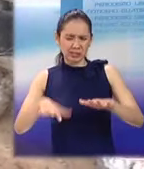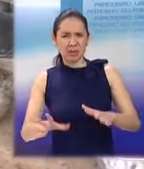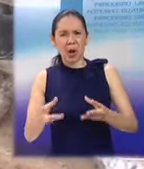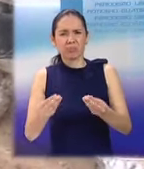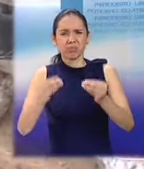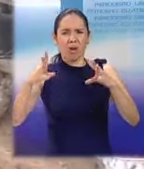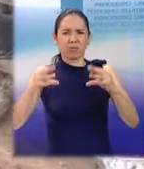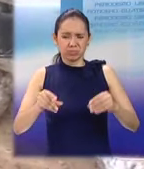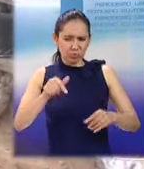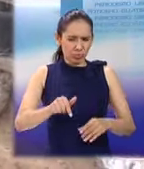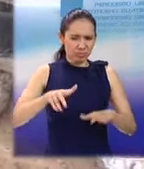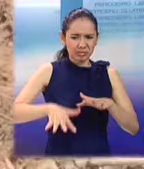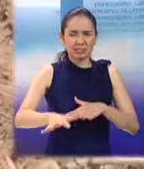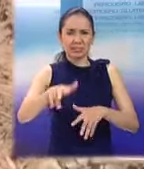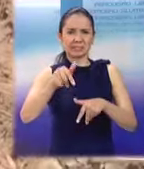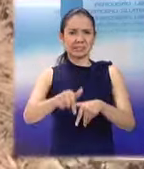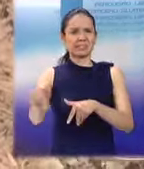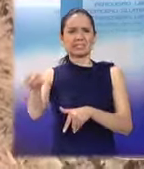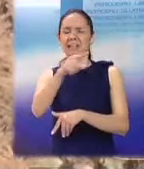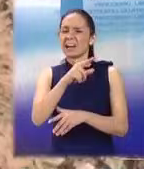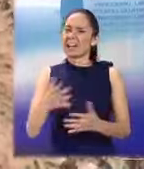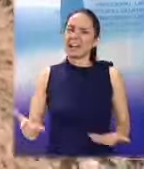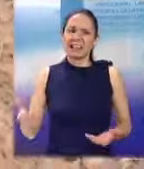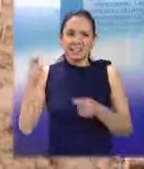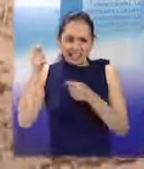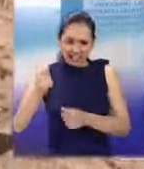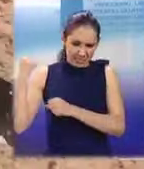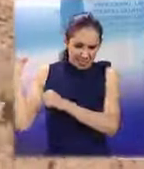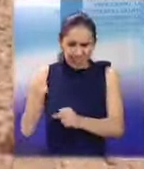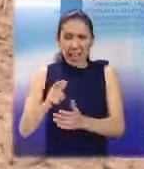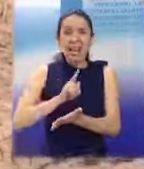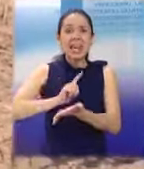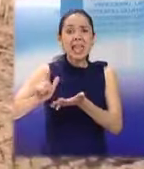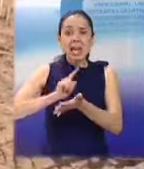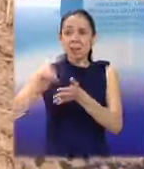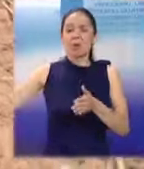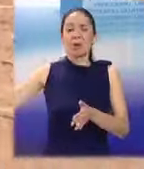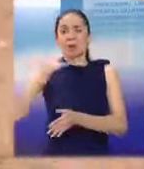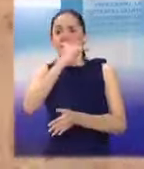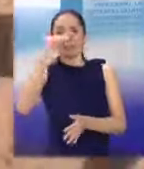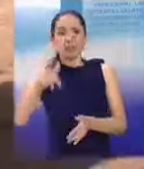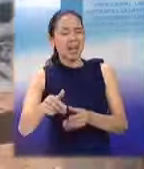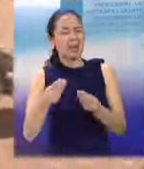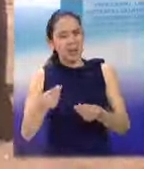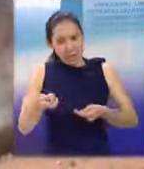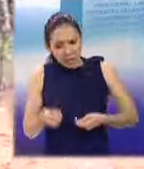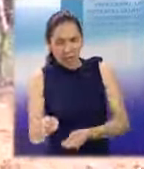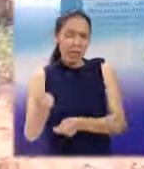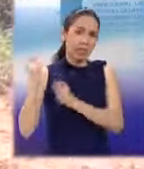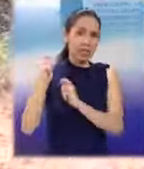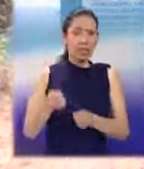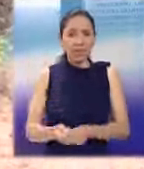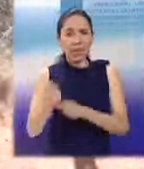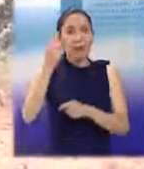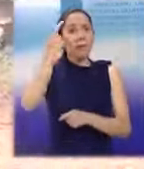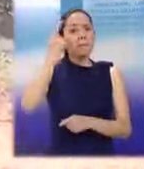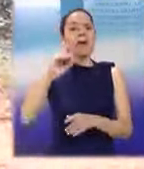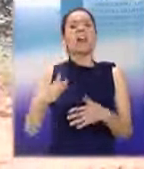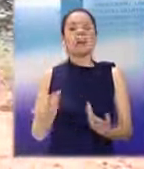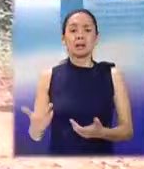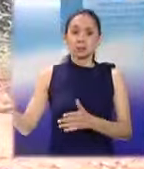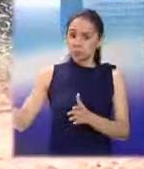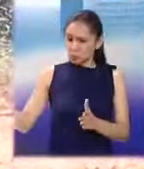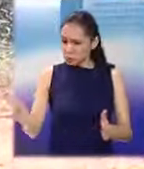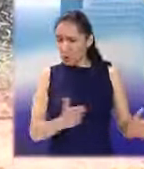que reaccionaban inmediatamente ante el clamor de la población eran estos infantes que apaleaban la circulación sobre